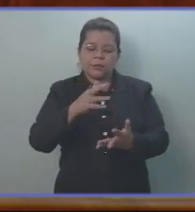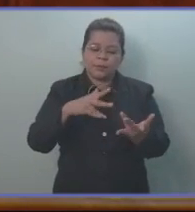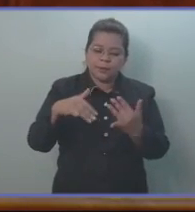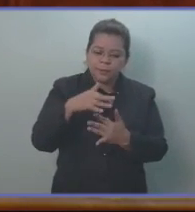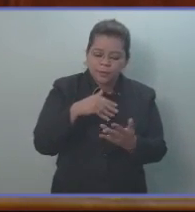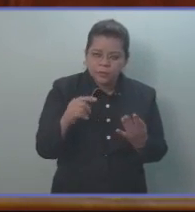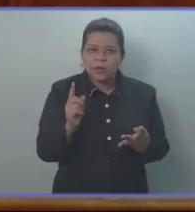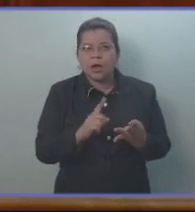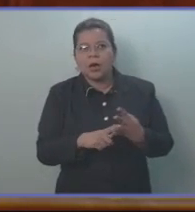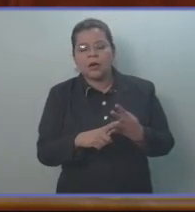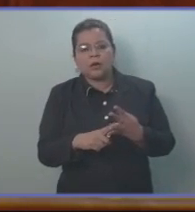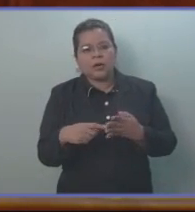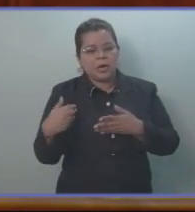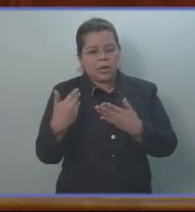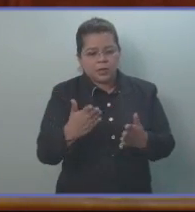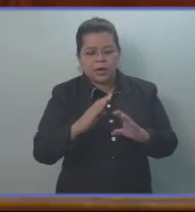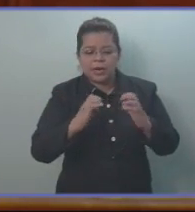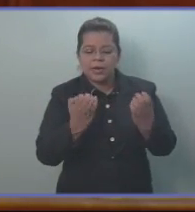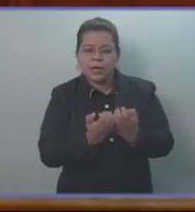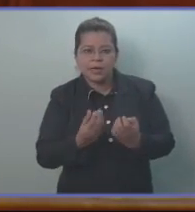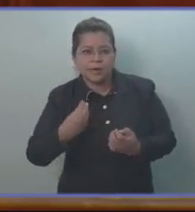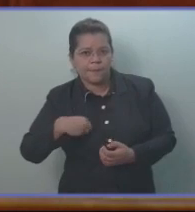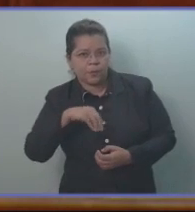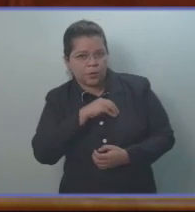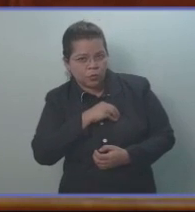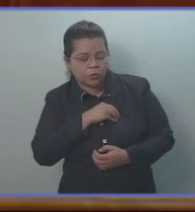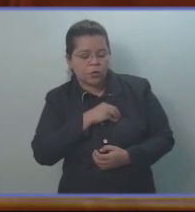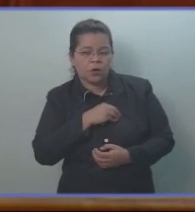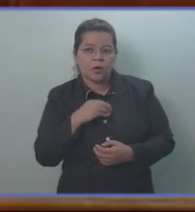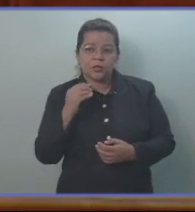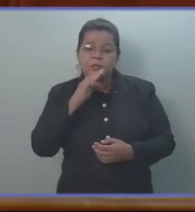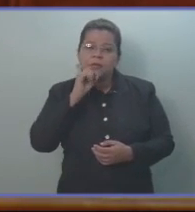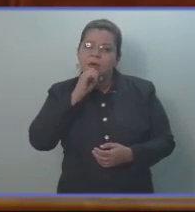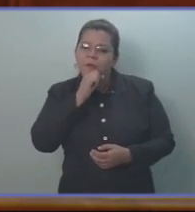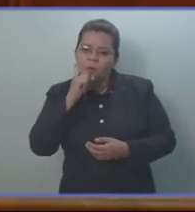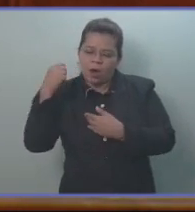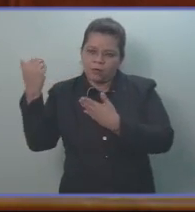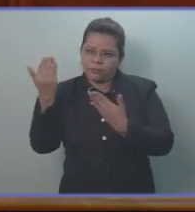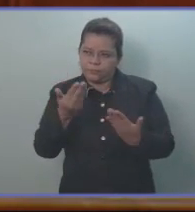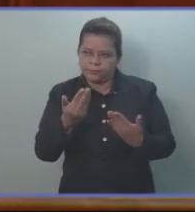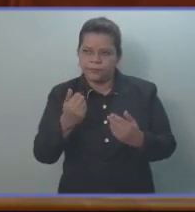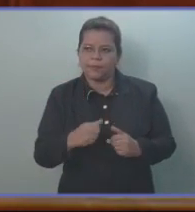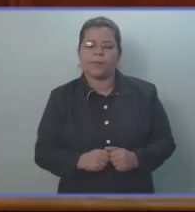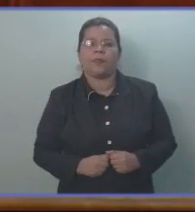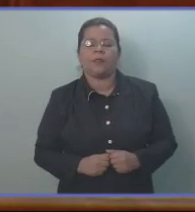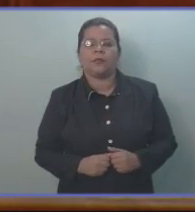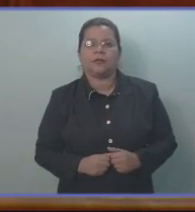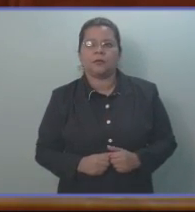en donativos de equipo médico quirúrgico procedentes de la República de Taiwán.